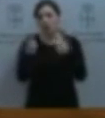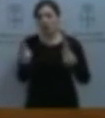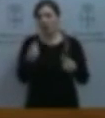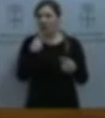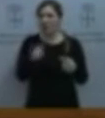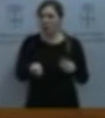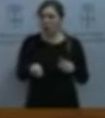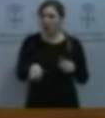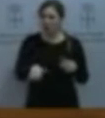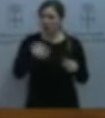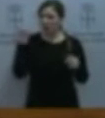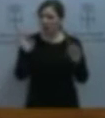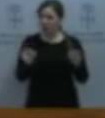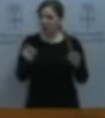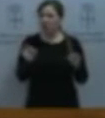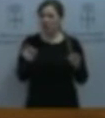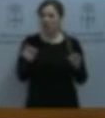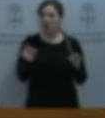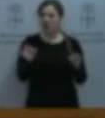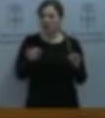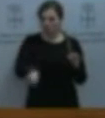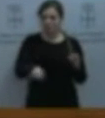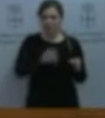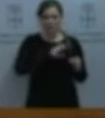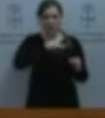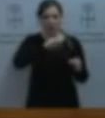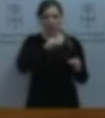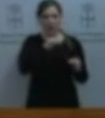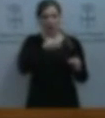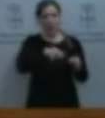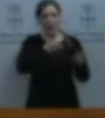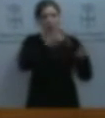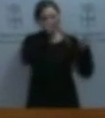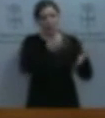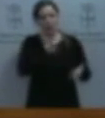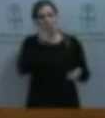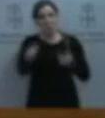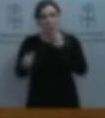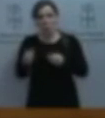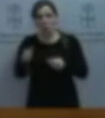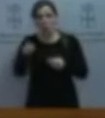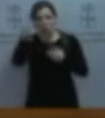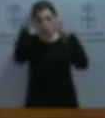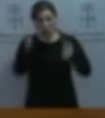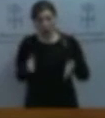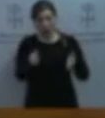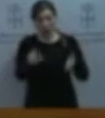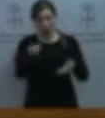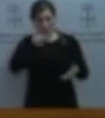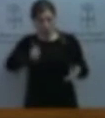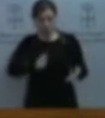ofensa, señor Medina, cuando usted profiere insultos, no insulta a Lucía Montejo, aunque ponga adelante mi nombre,